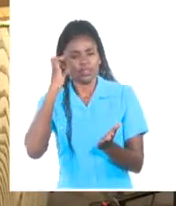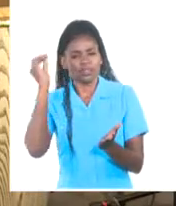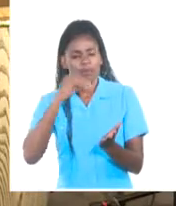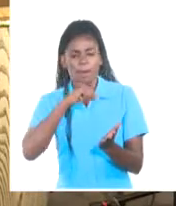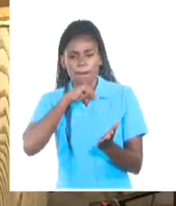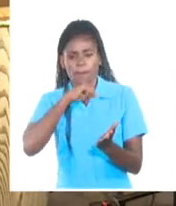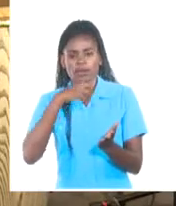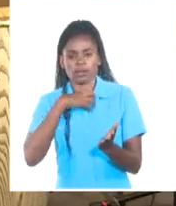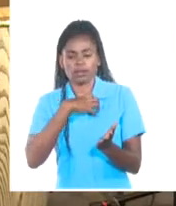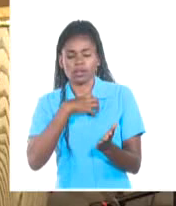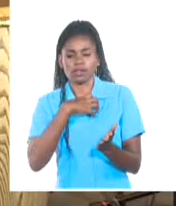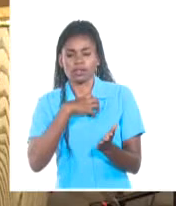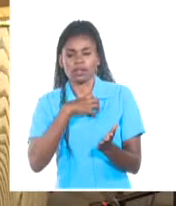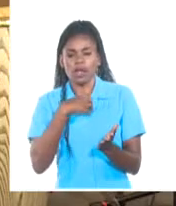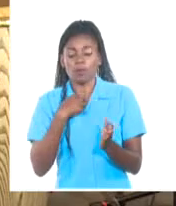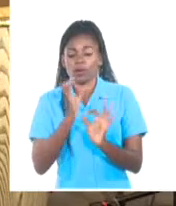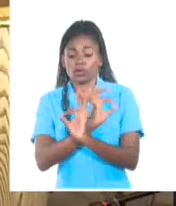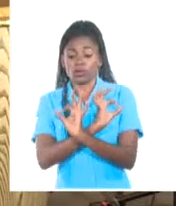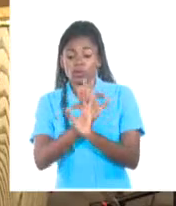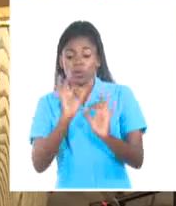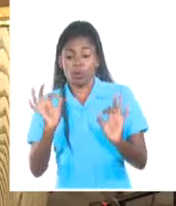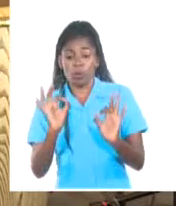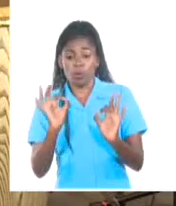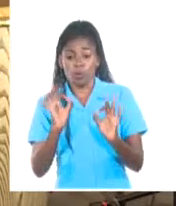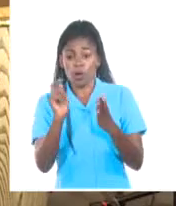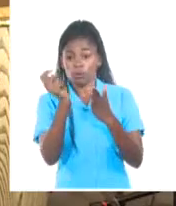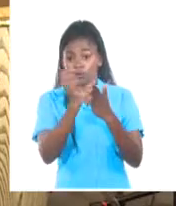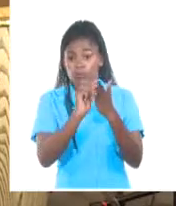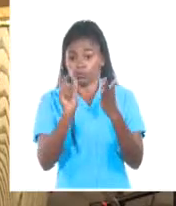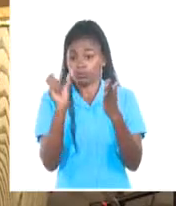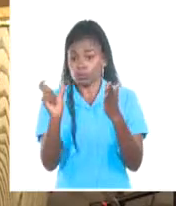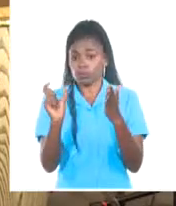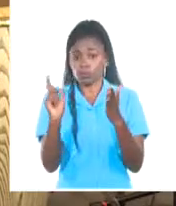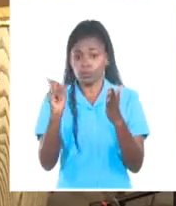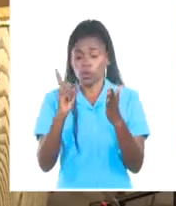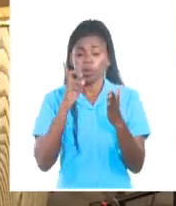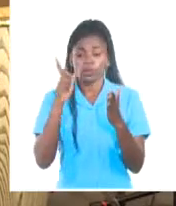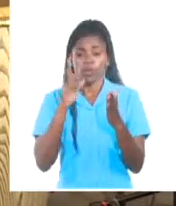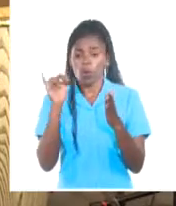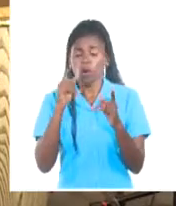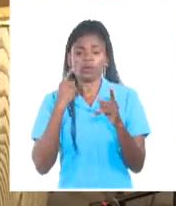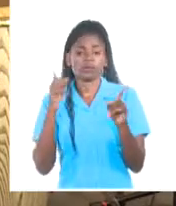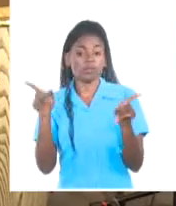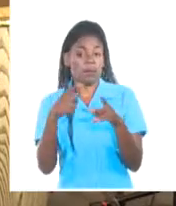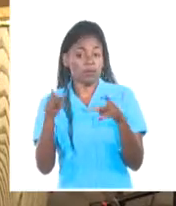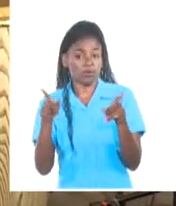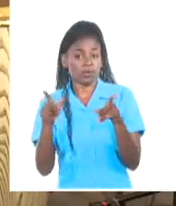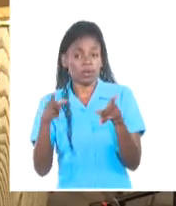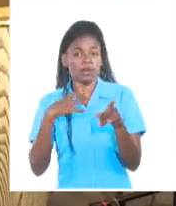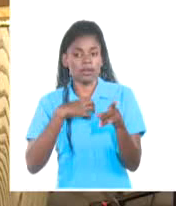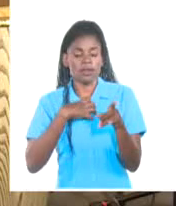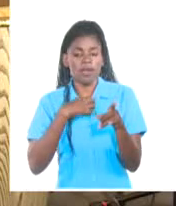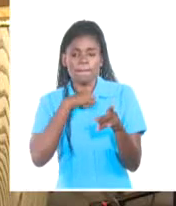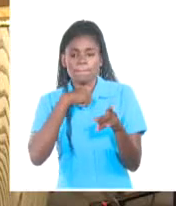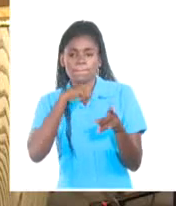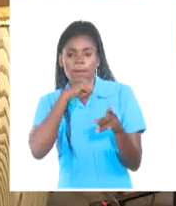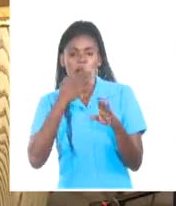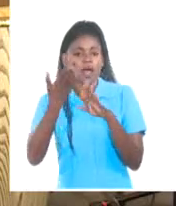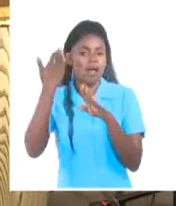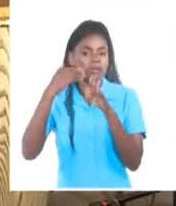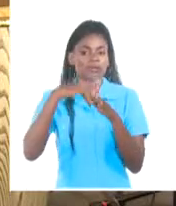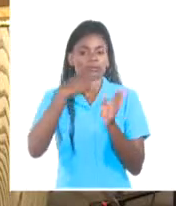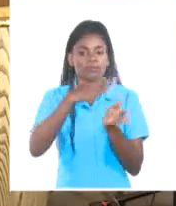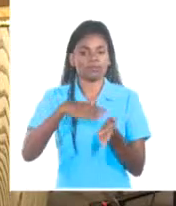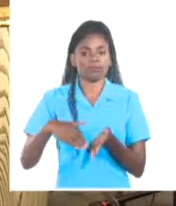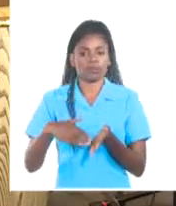que también tuviera una carga poética, no en el sentido literario, sino en sentido musical, y también que dejara